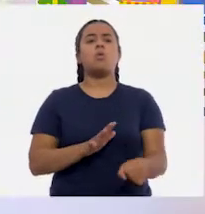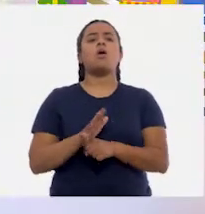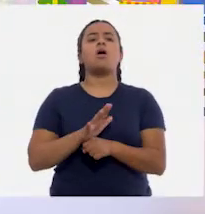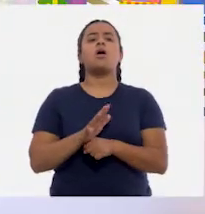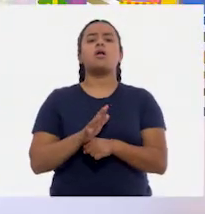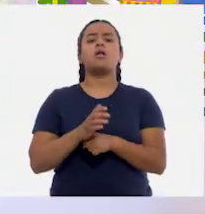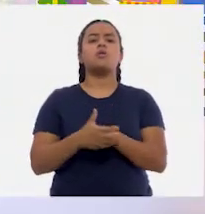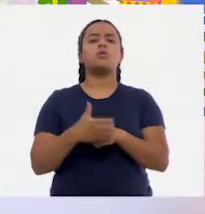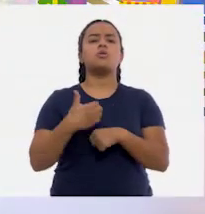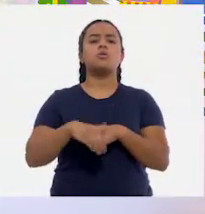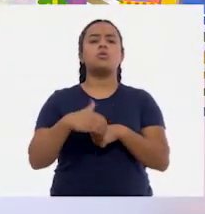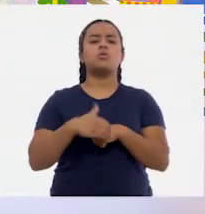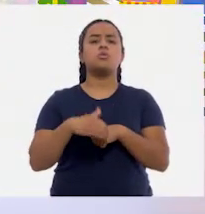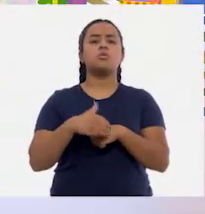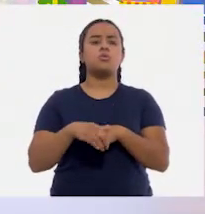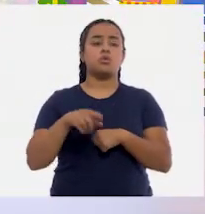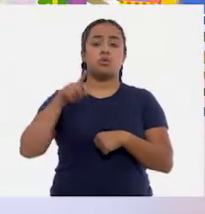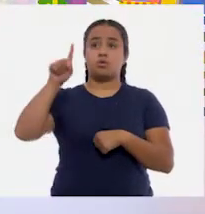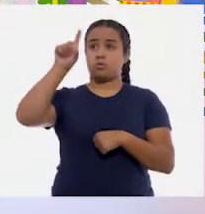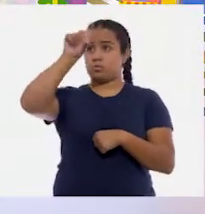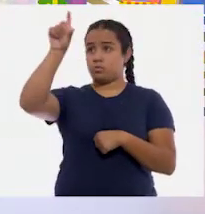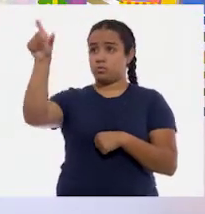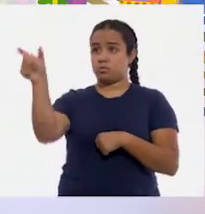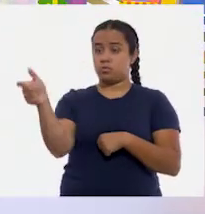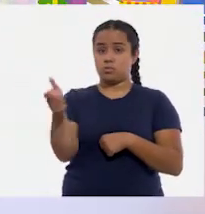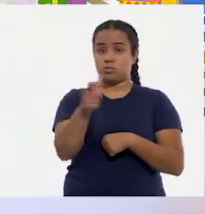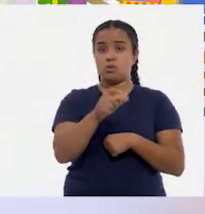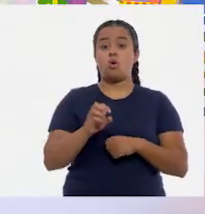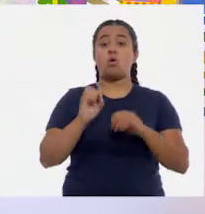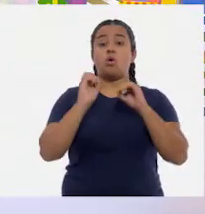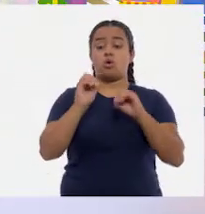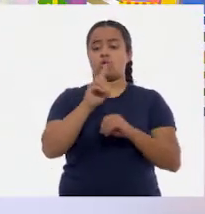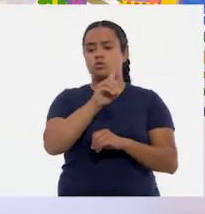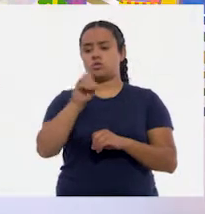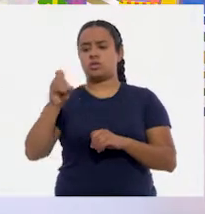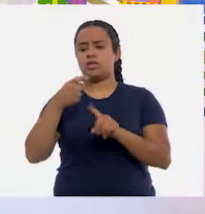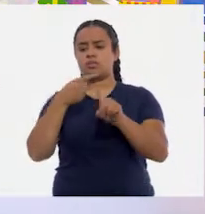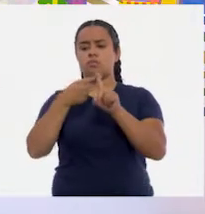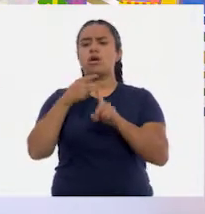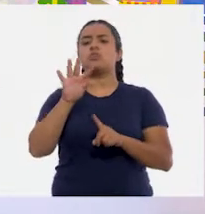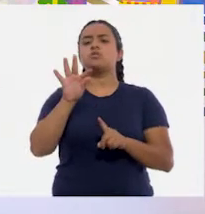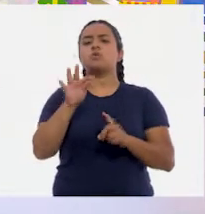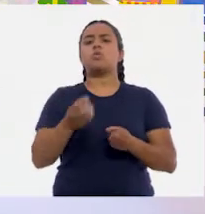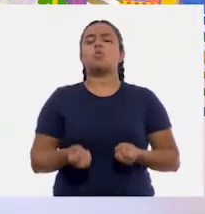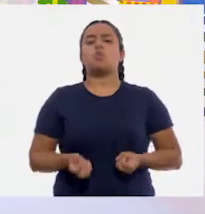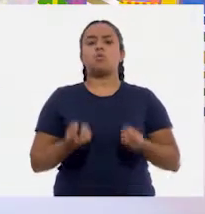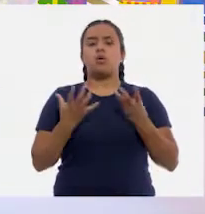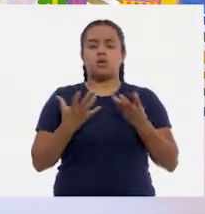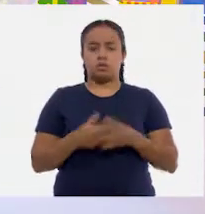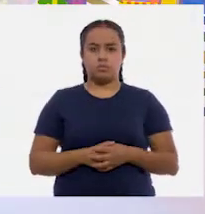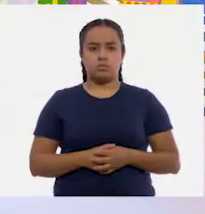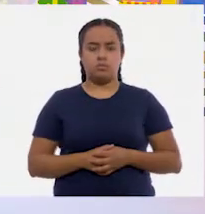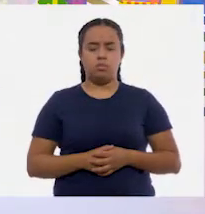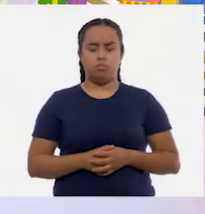voy a llegar en el tablero o cuánto es cien más cuarenta? A ver, vamos a sumarlos.